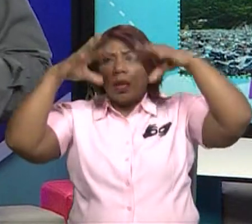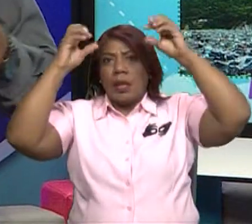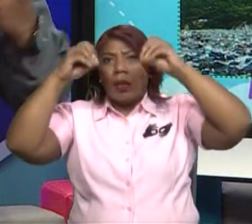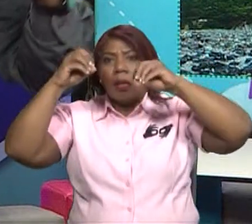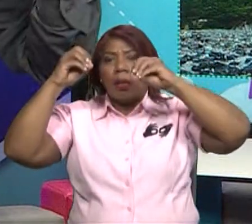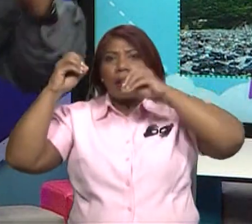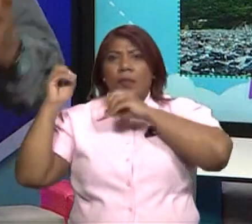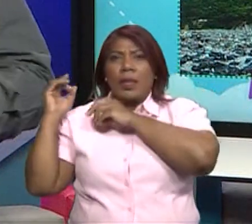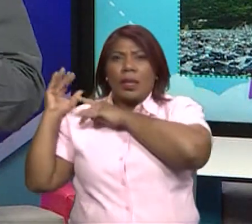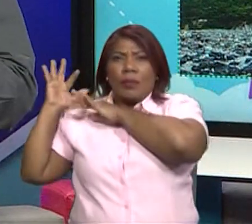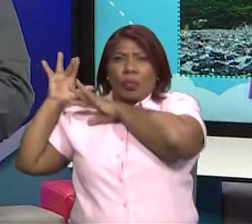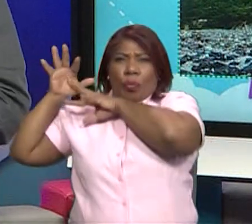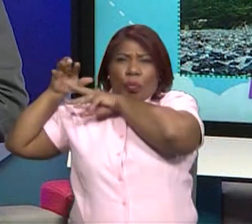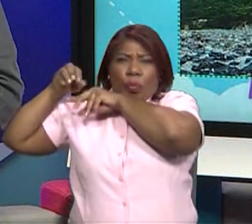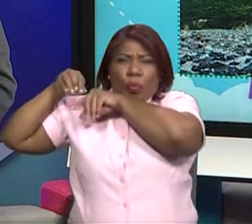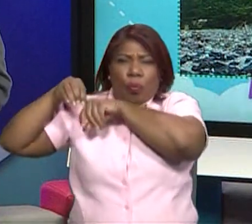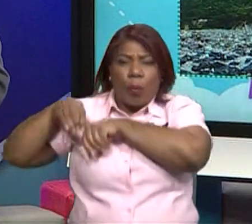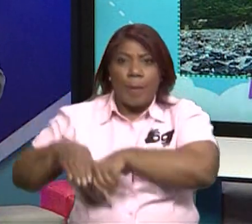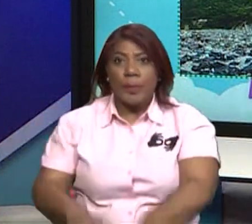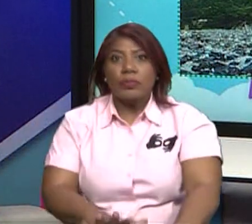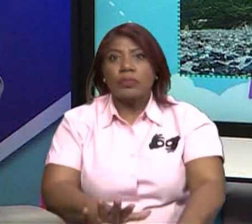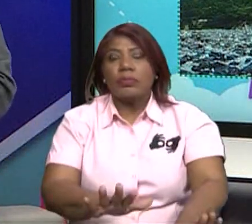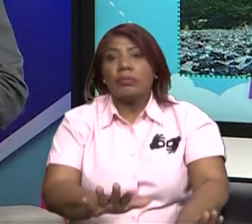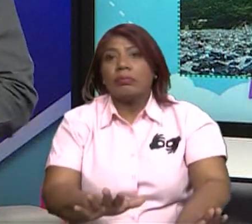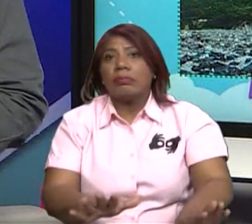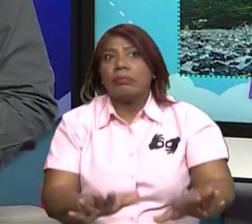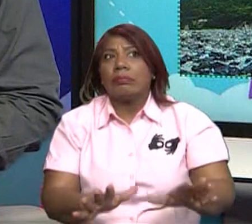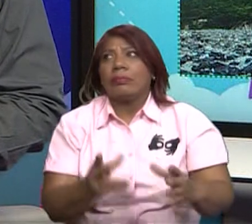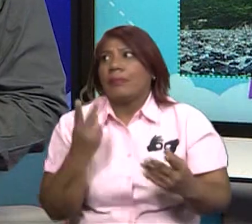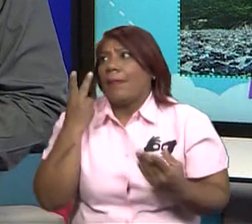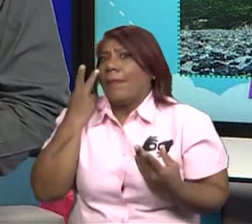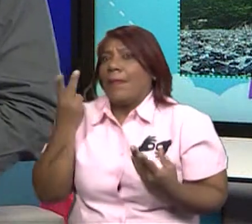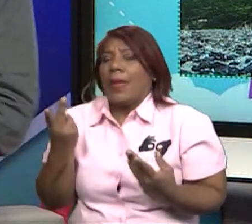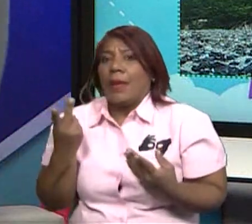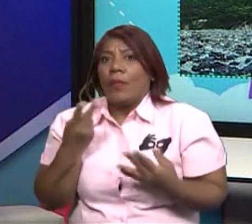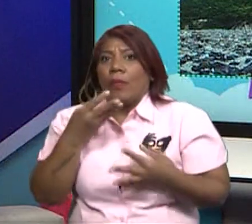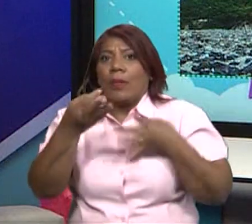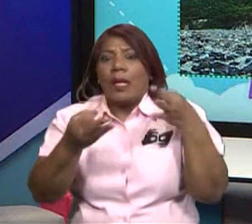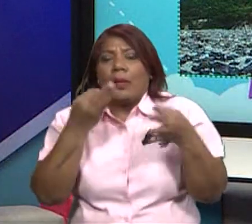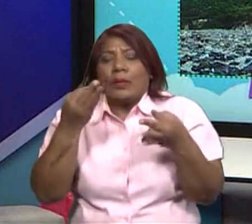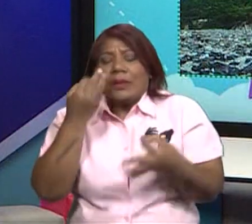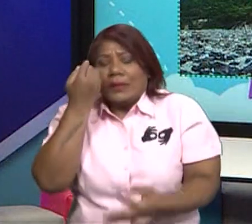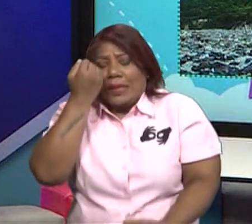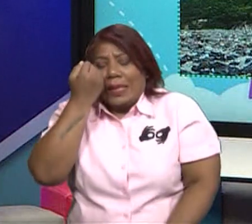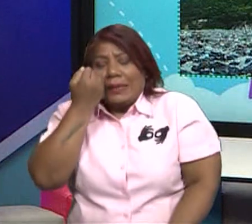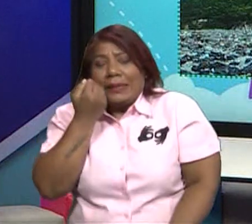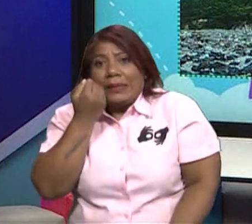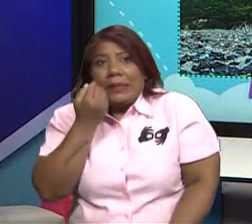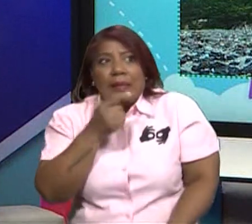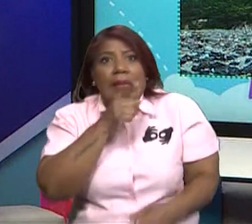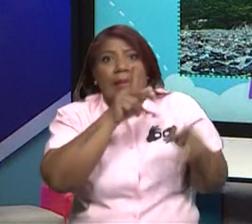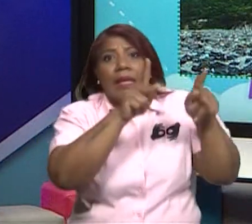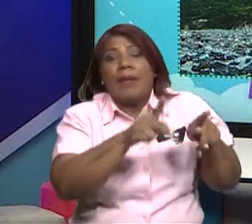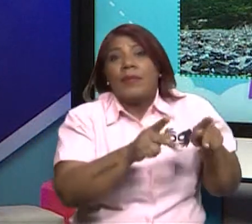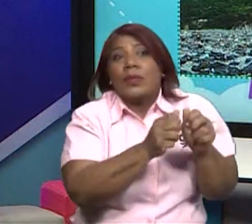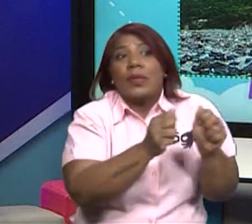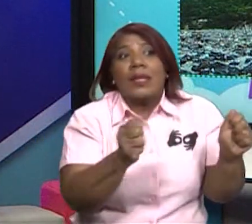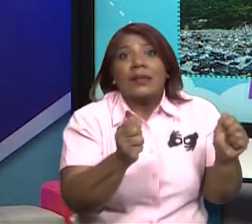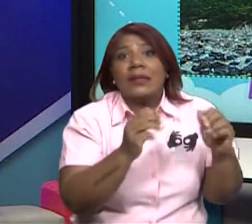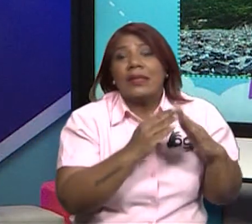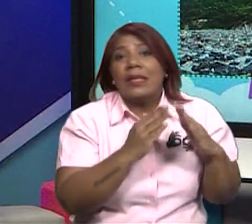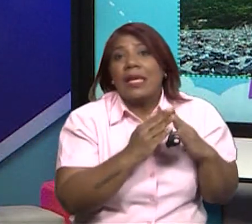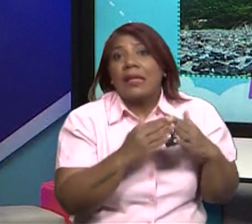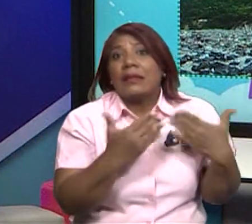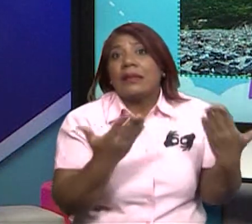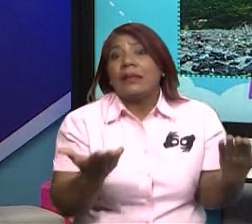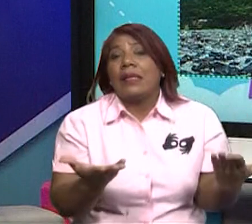¿por qué, mami, la casa y todo lo demás? ¿Da tristeza? Sí. Pero ¿y a dónde va a ir a vivir esa? ¿A dónde va a vivir esa